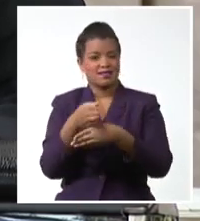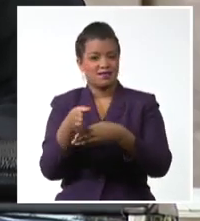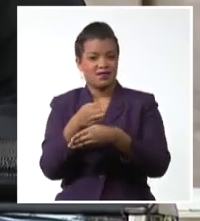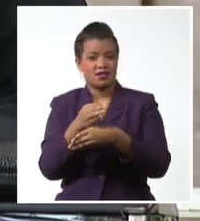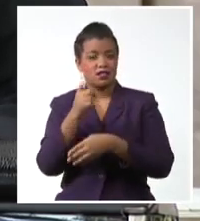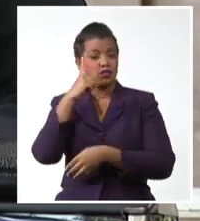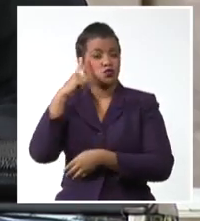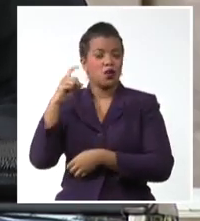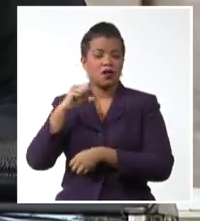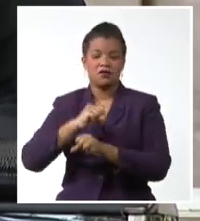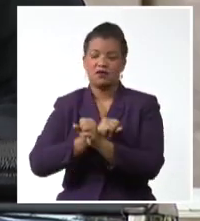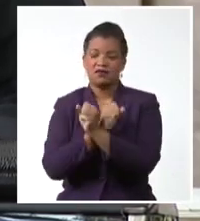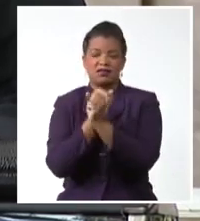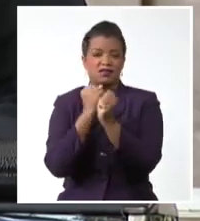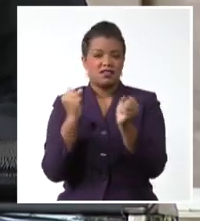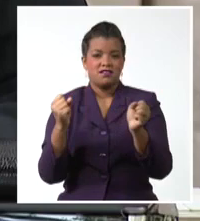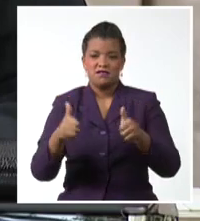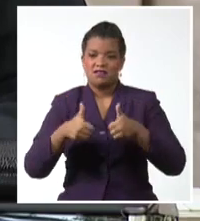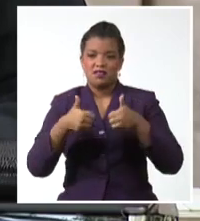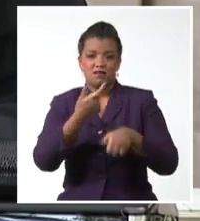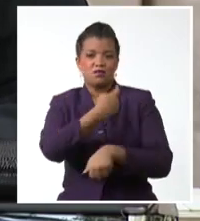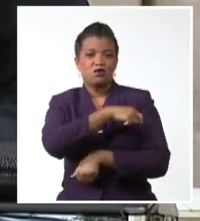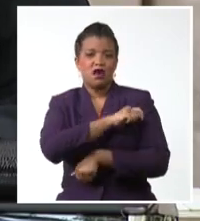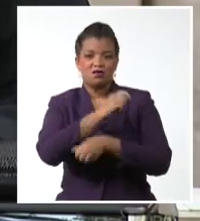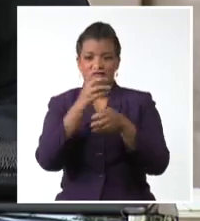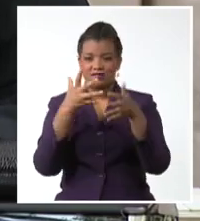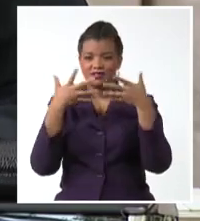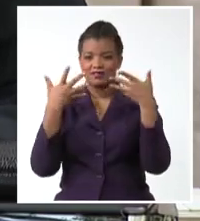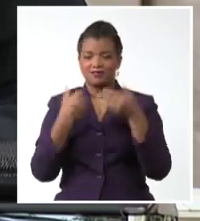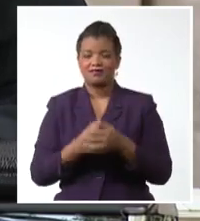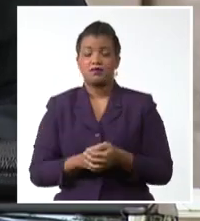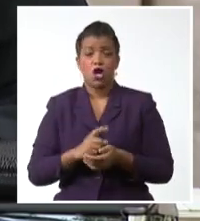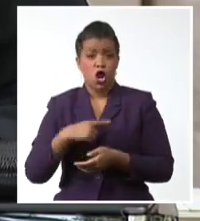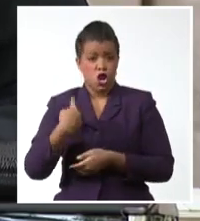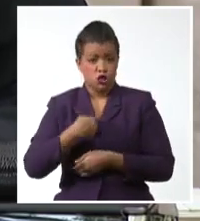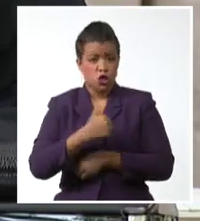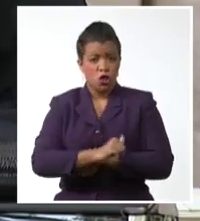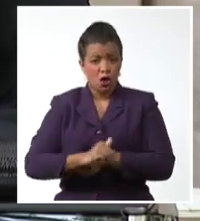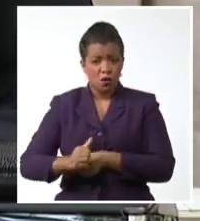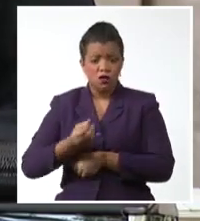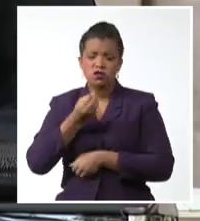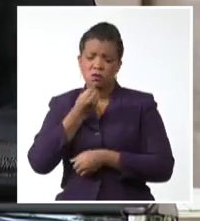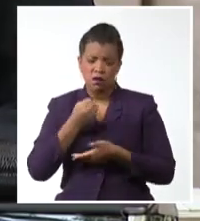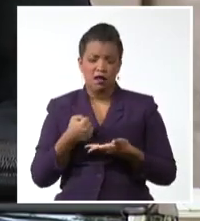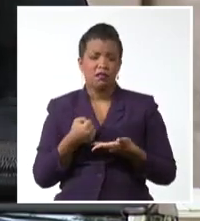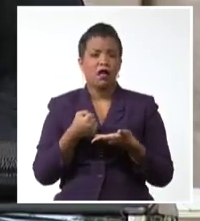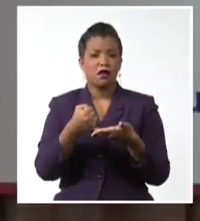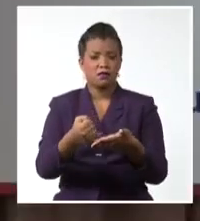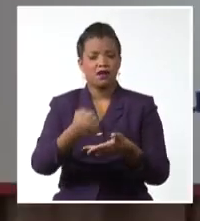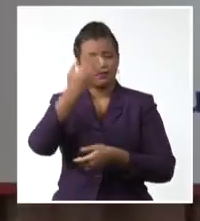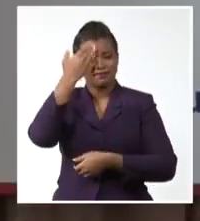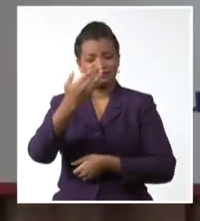emancipación de sus pueblos todo lo que dependa de nuestros esfuerzos lo haremos muchas gracias gracias gracias gracias Gracias.